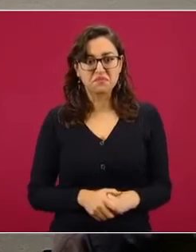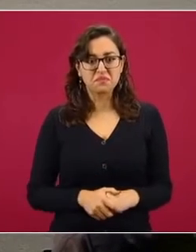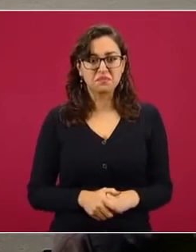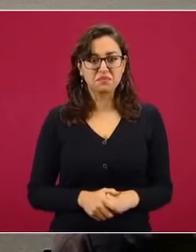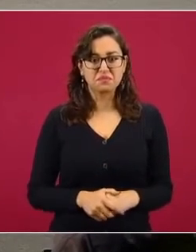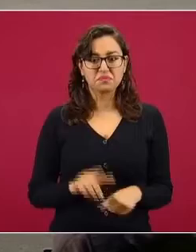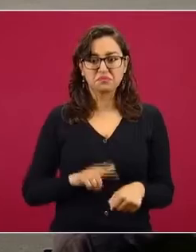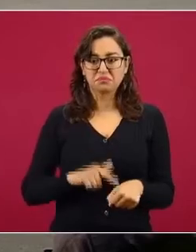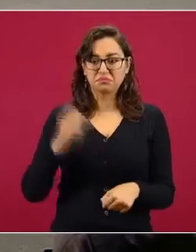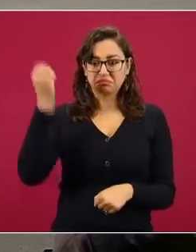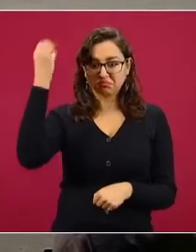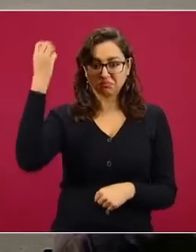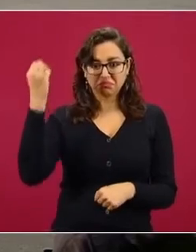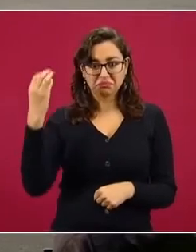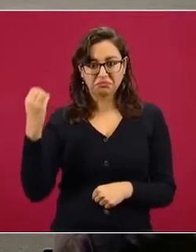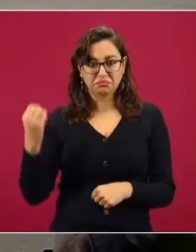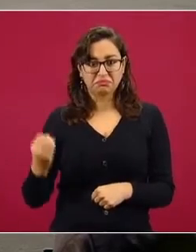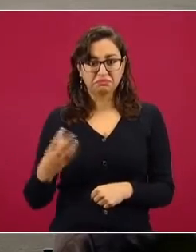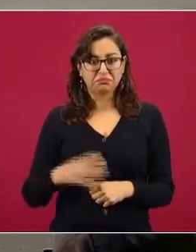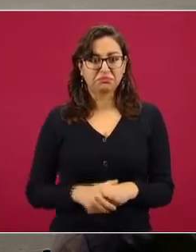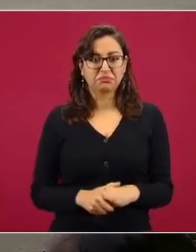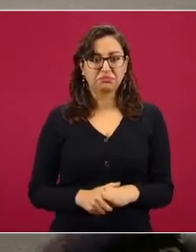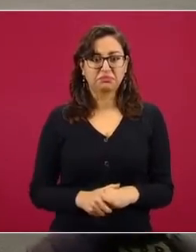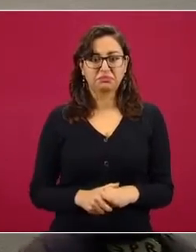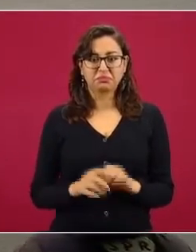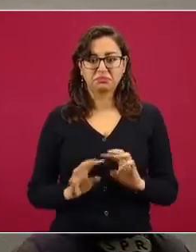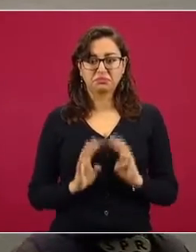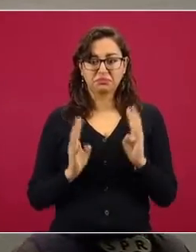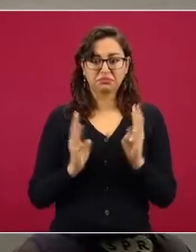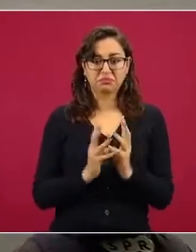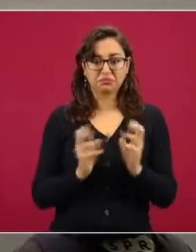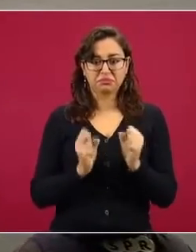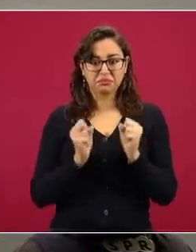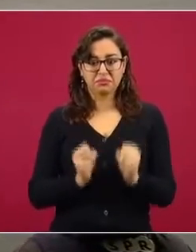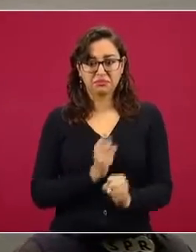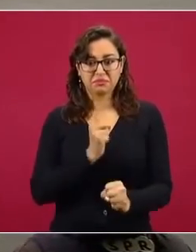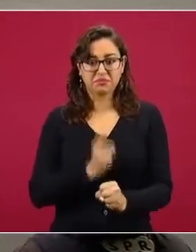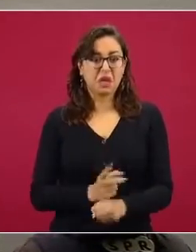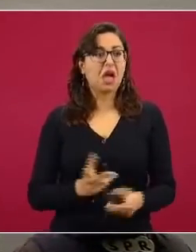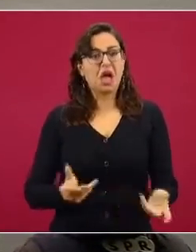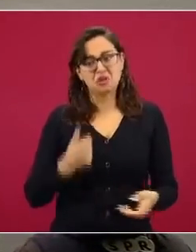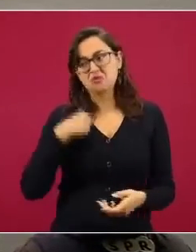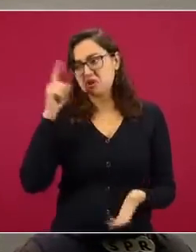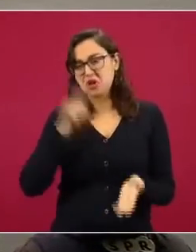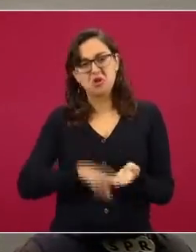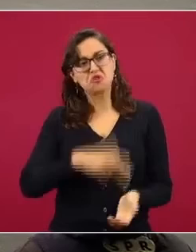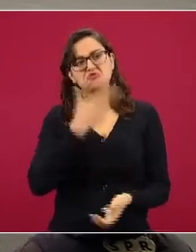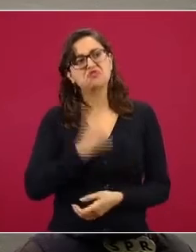el semáforo el consejo de salvuridad general me imagino que no sirve para nada